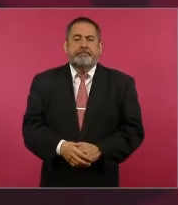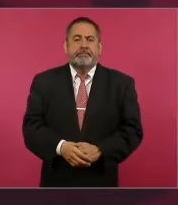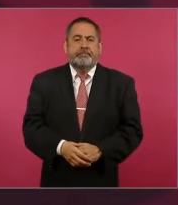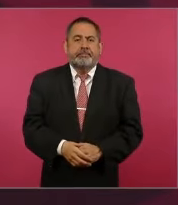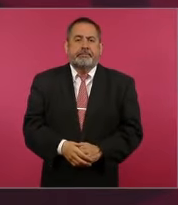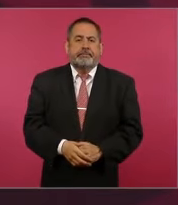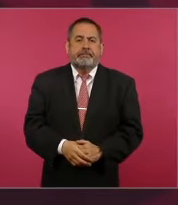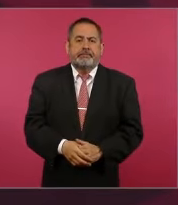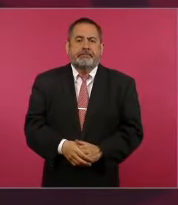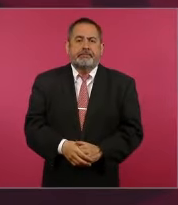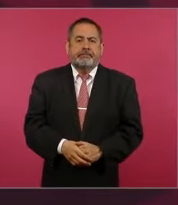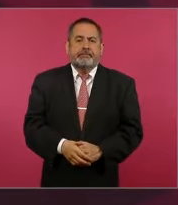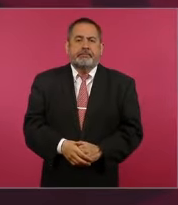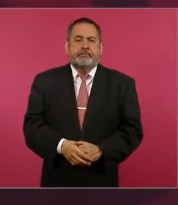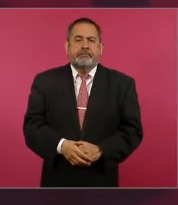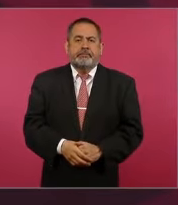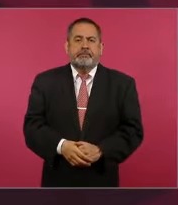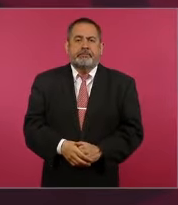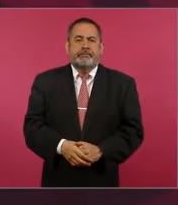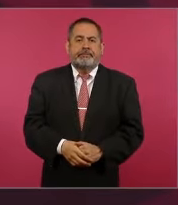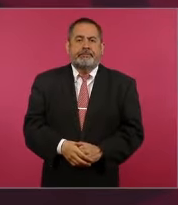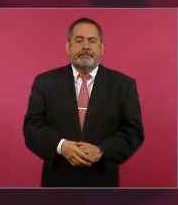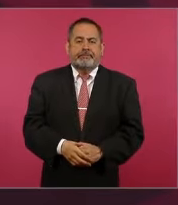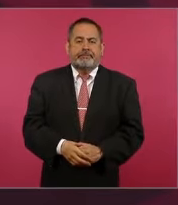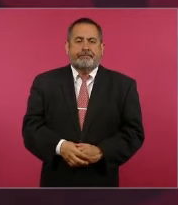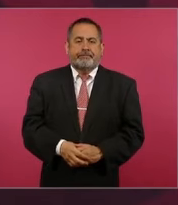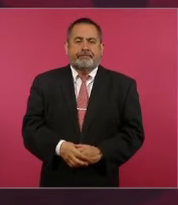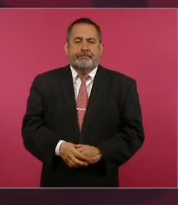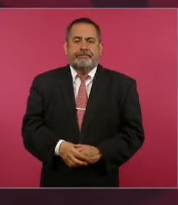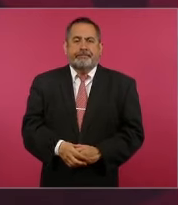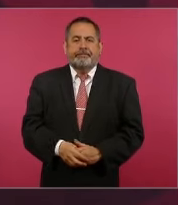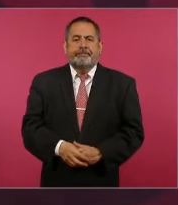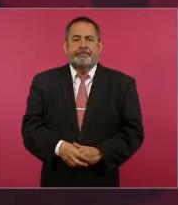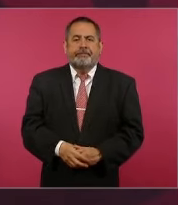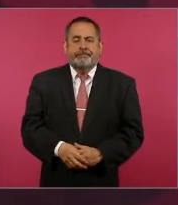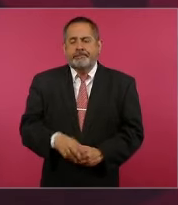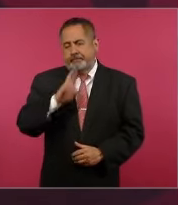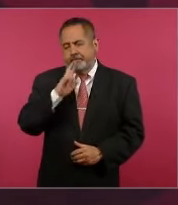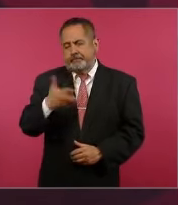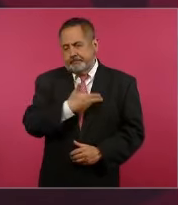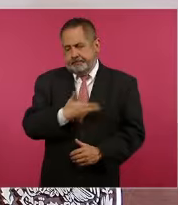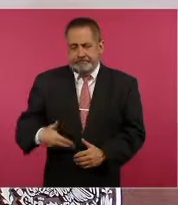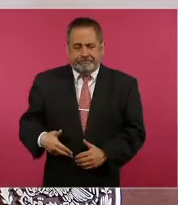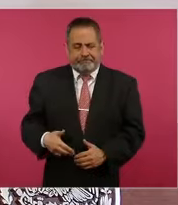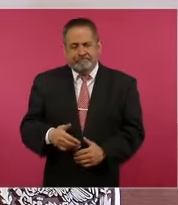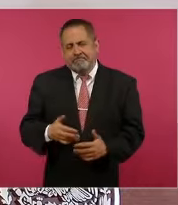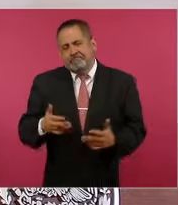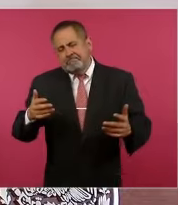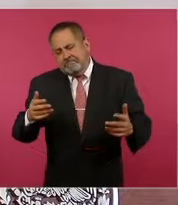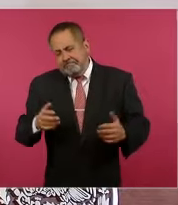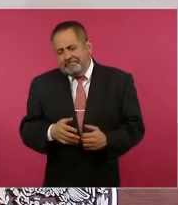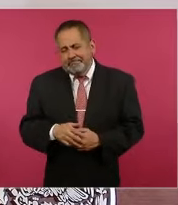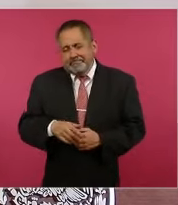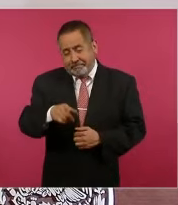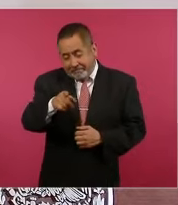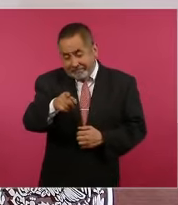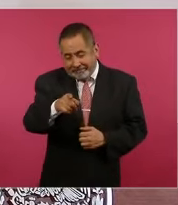algo que no se haya